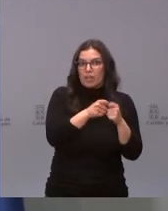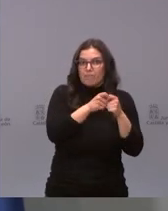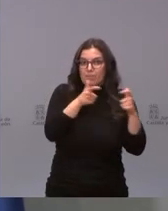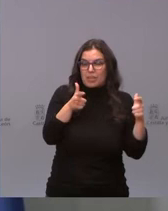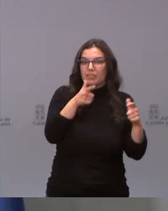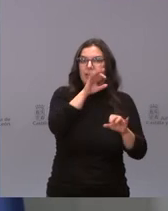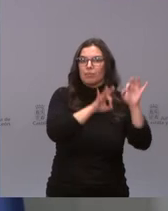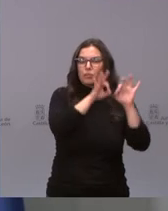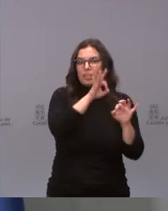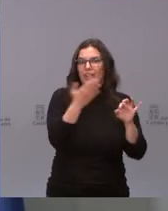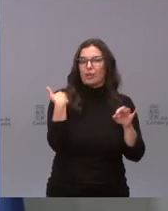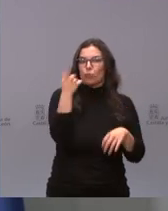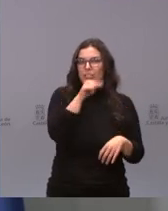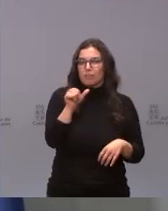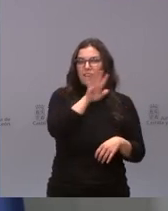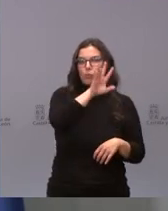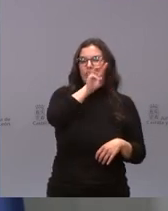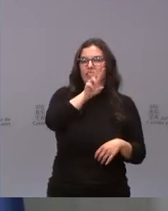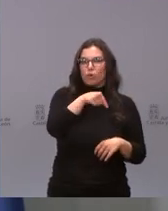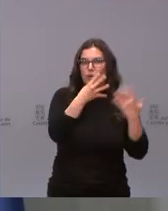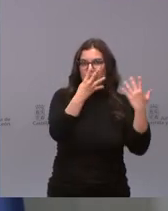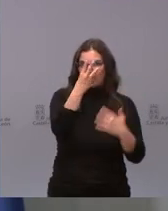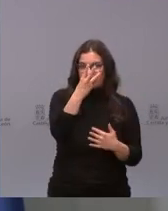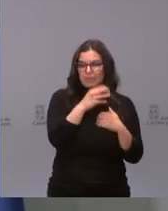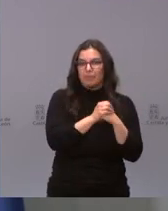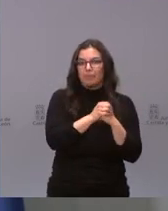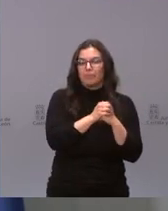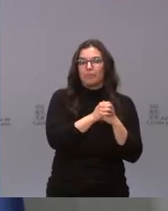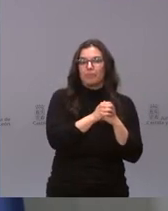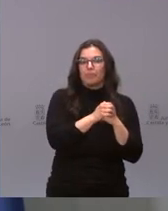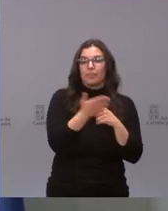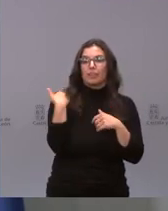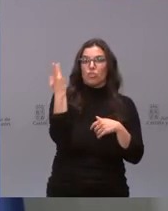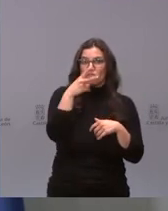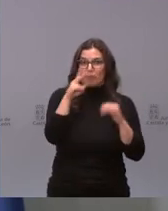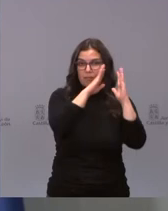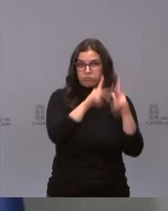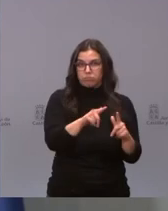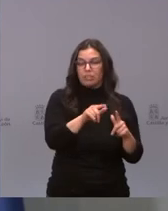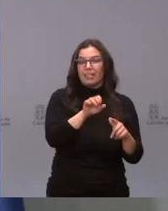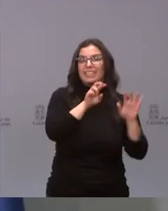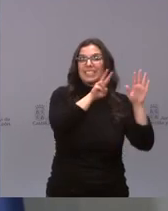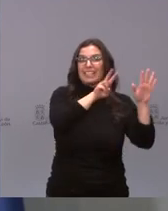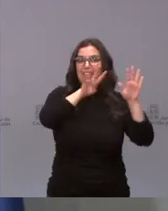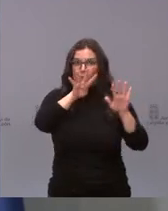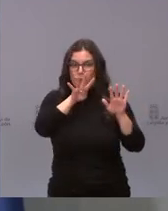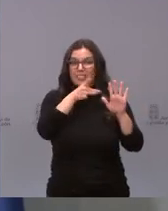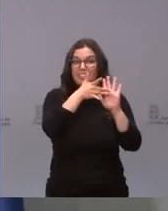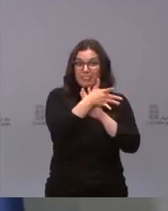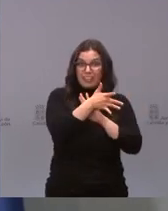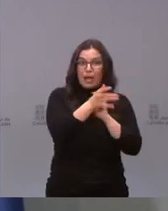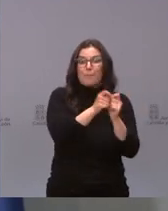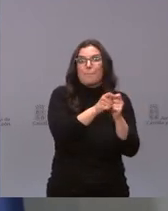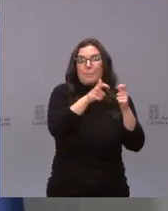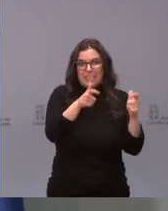tiene una incidencia a siete días de 53,93 y tiene a 14,79, lo que quiere decir que está en